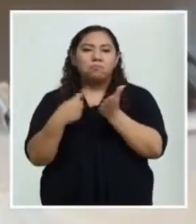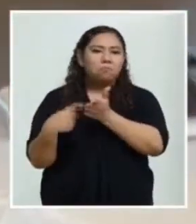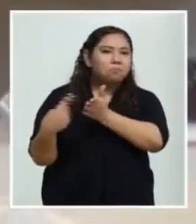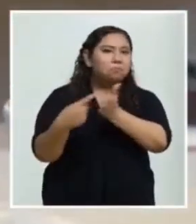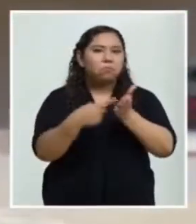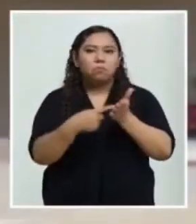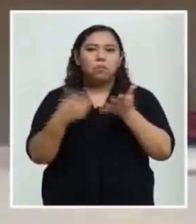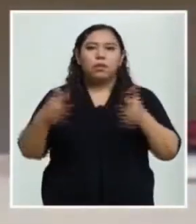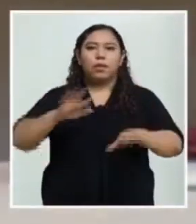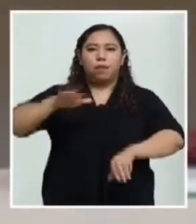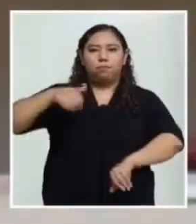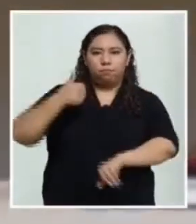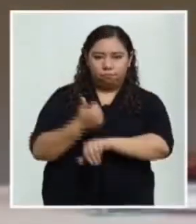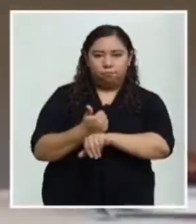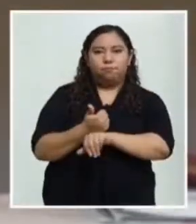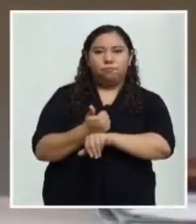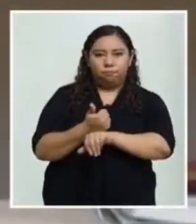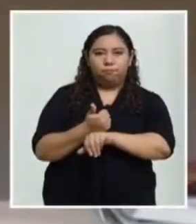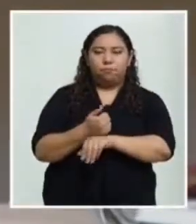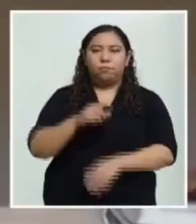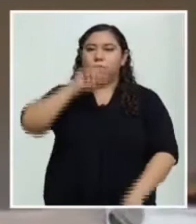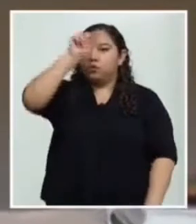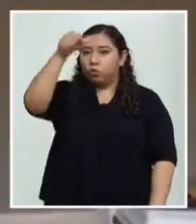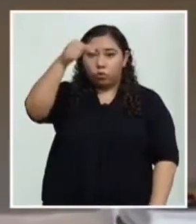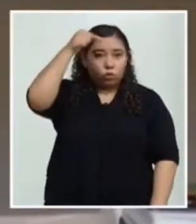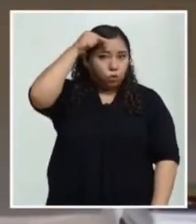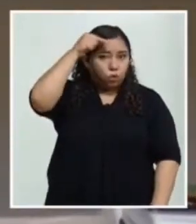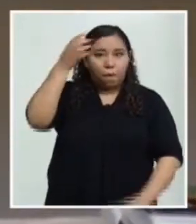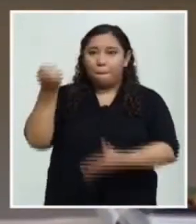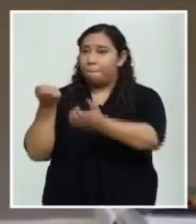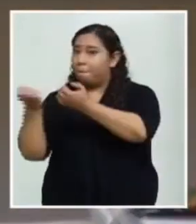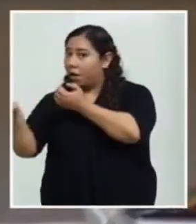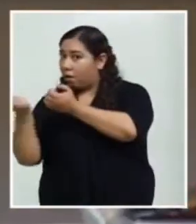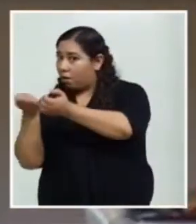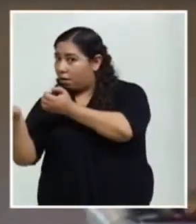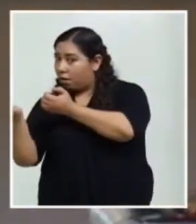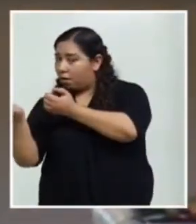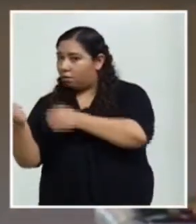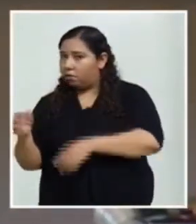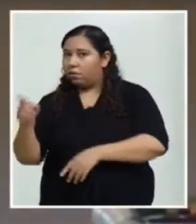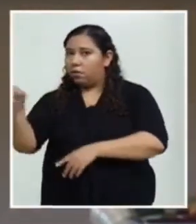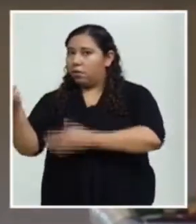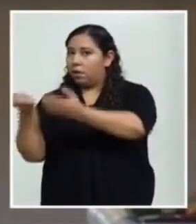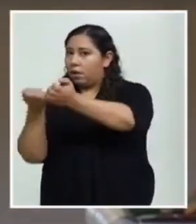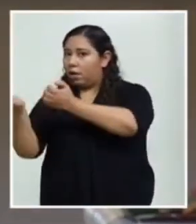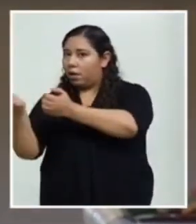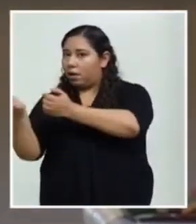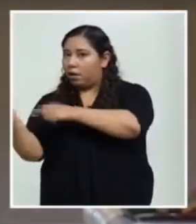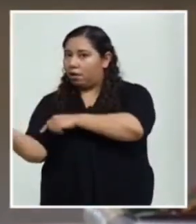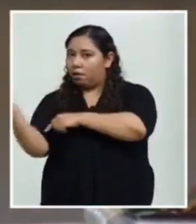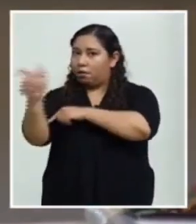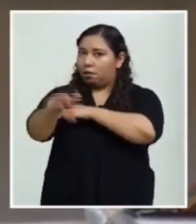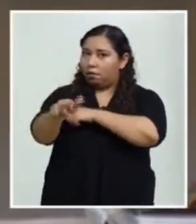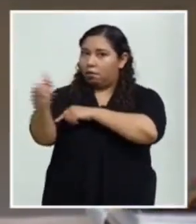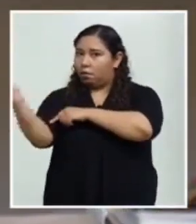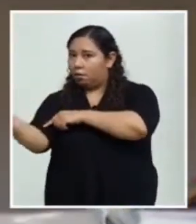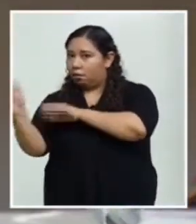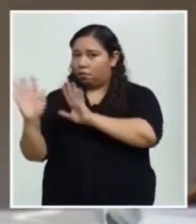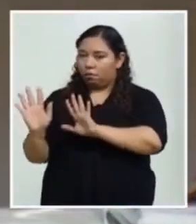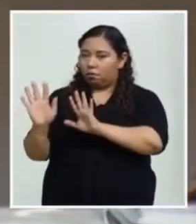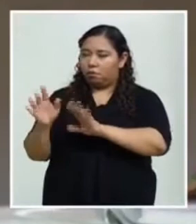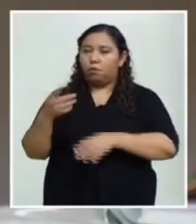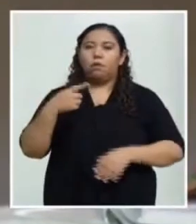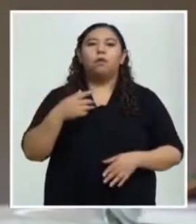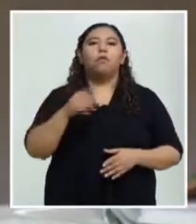bilateral de gobierno a empresas, ¿verdad? No de empresas con la empresa privada. Así es que esta ha sido